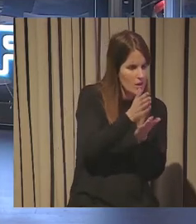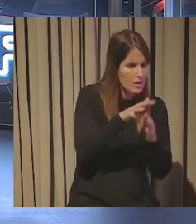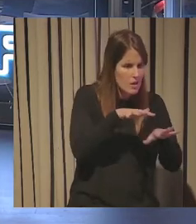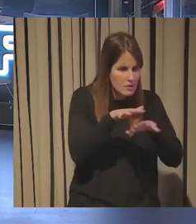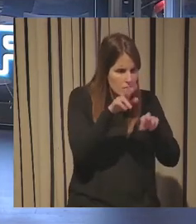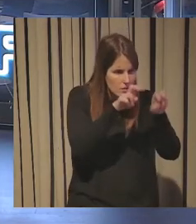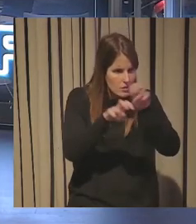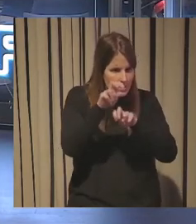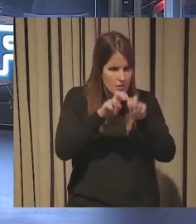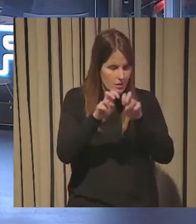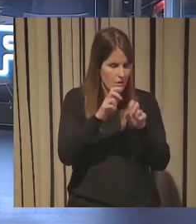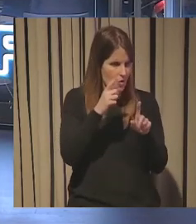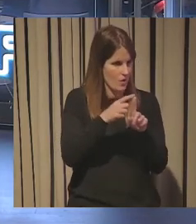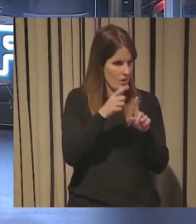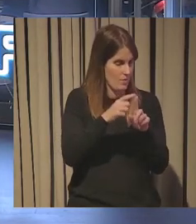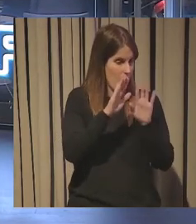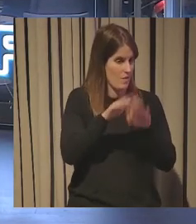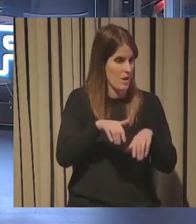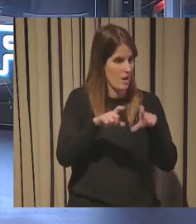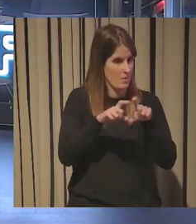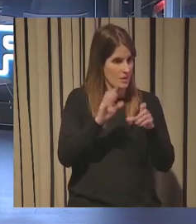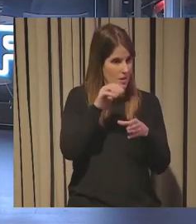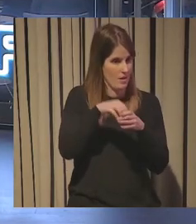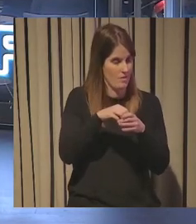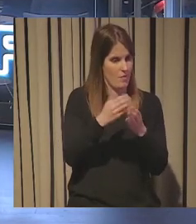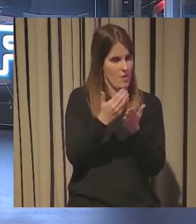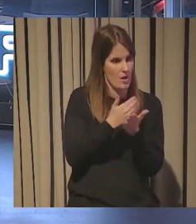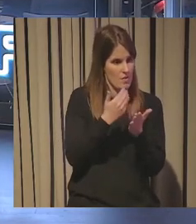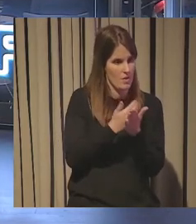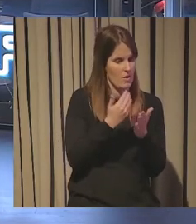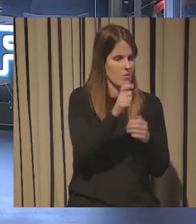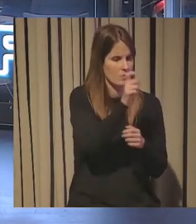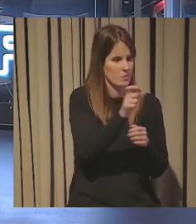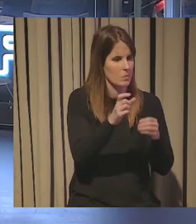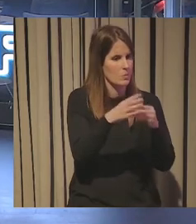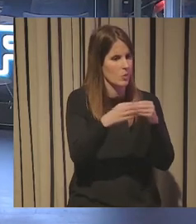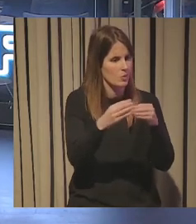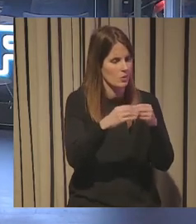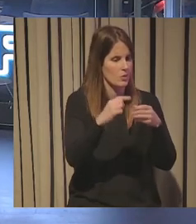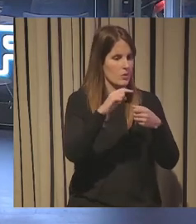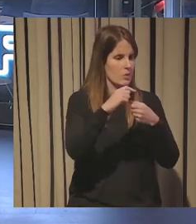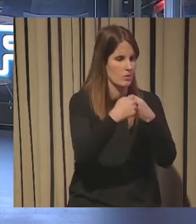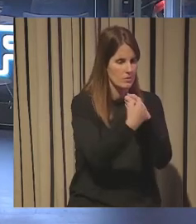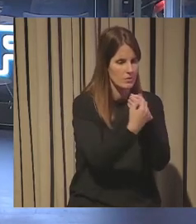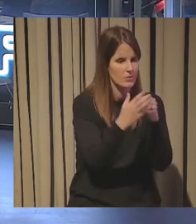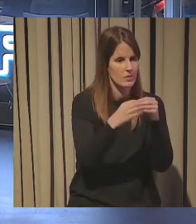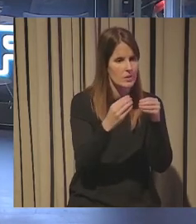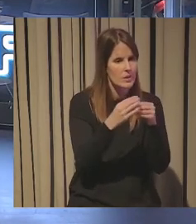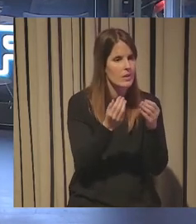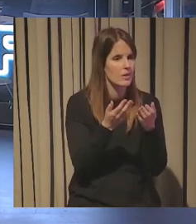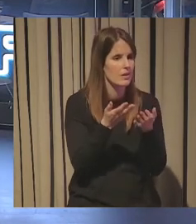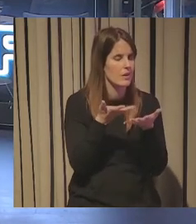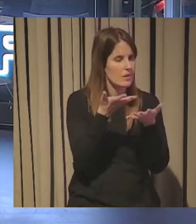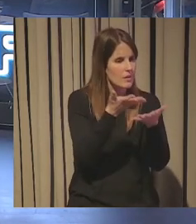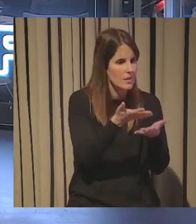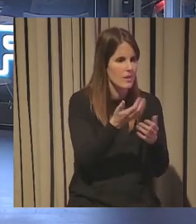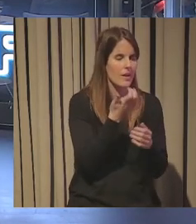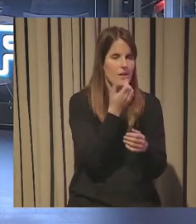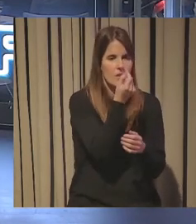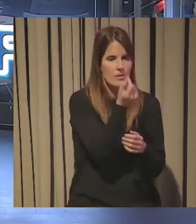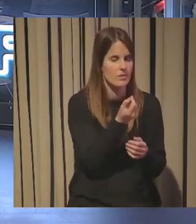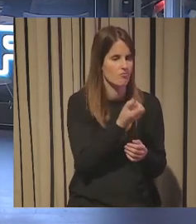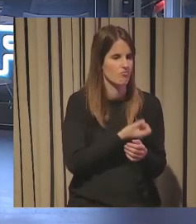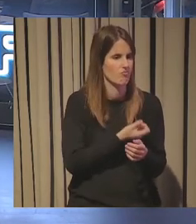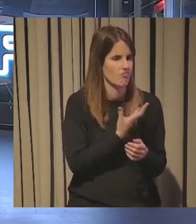su beneficio al final para conocer mejor a ese consumidor que compra que consume contenidos que le gusta el diseño